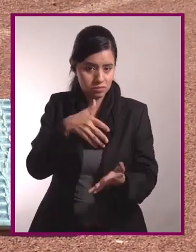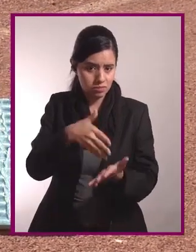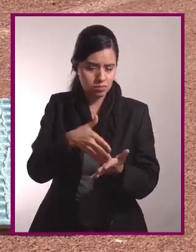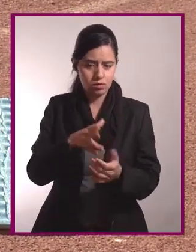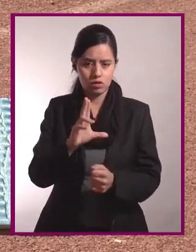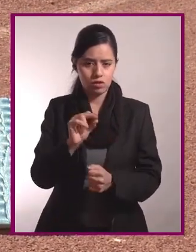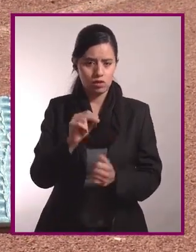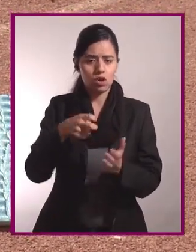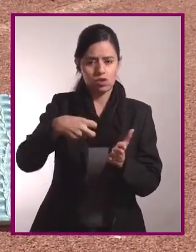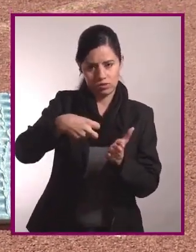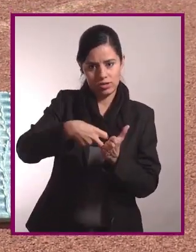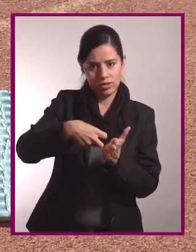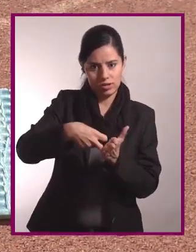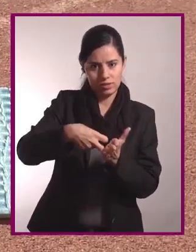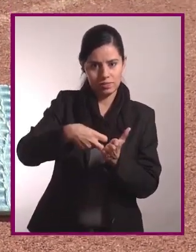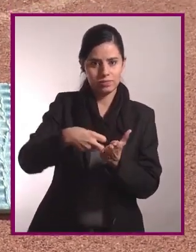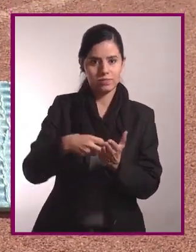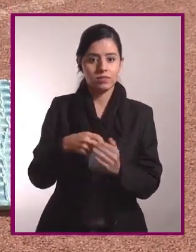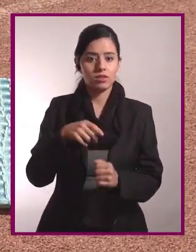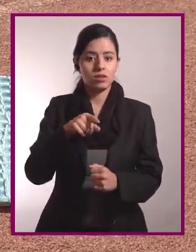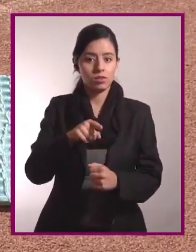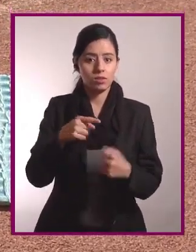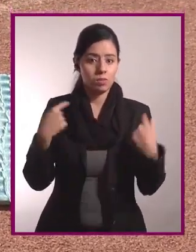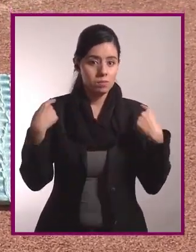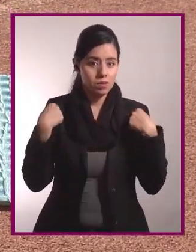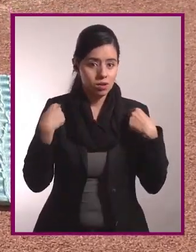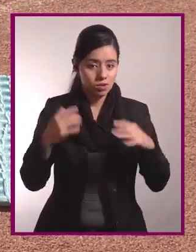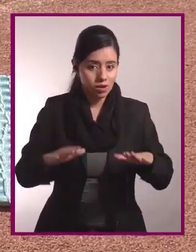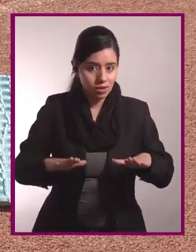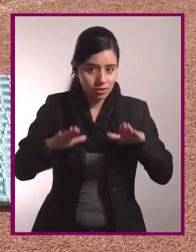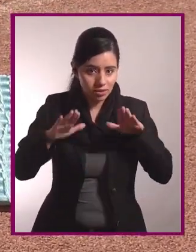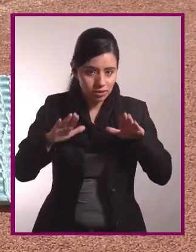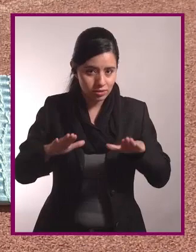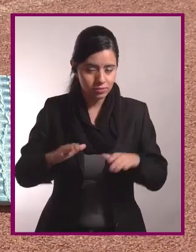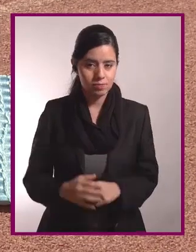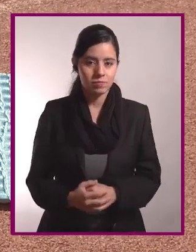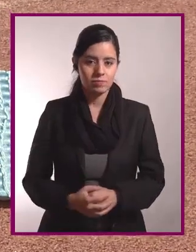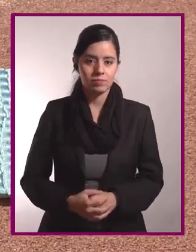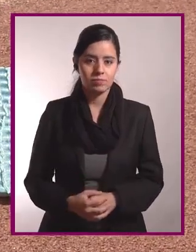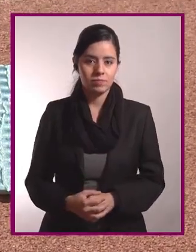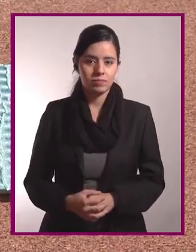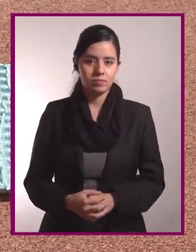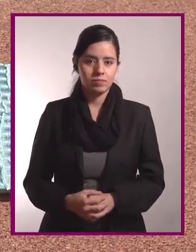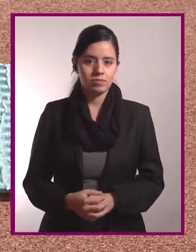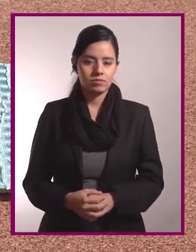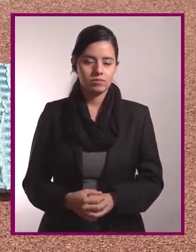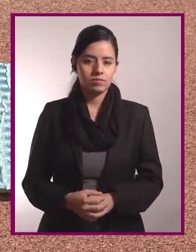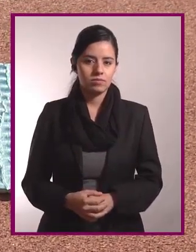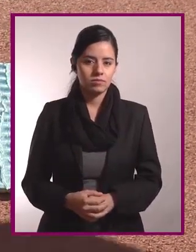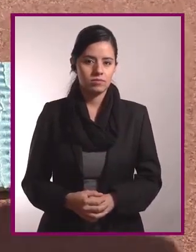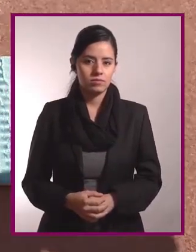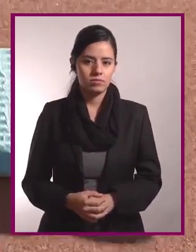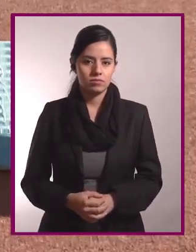sin levantarlas, ponemos las manos a la altura de nuestros hombros y bajamos.